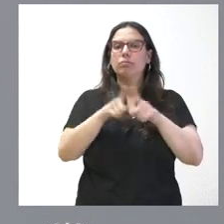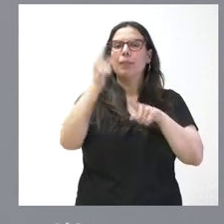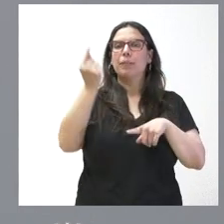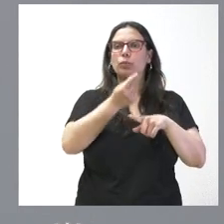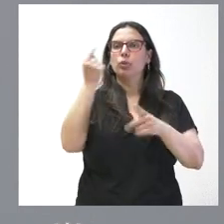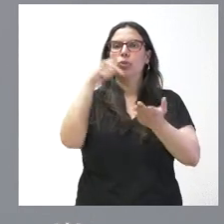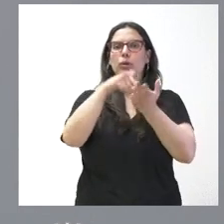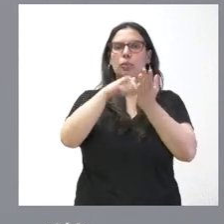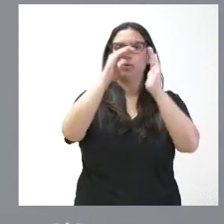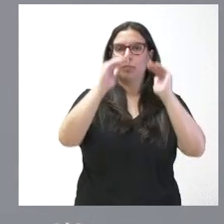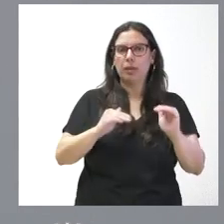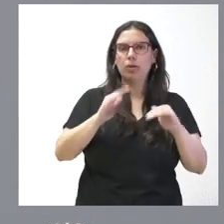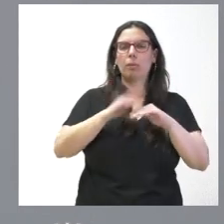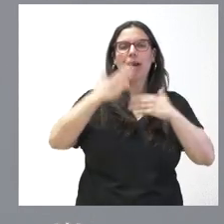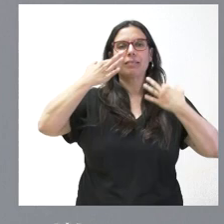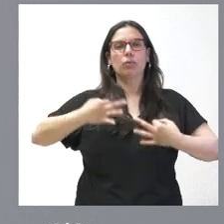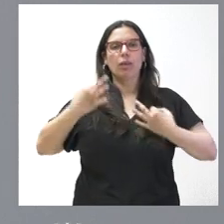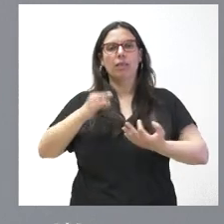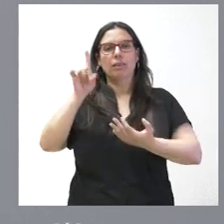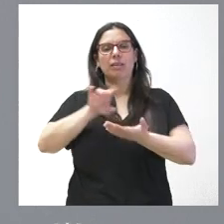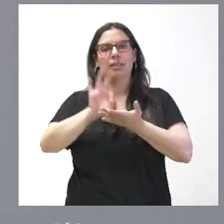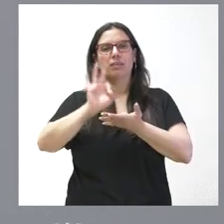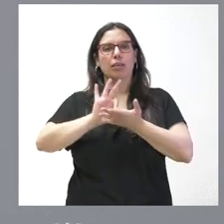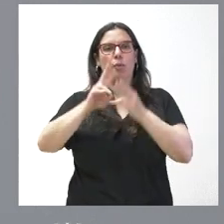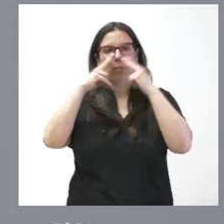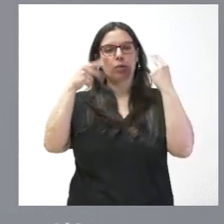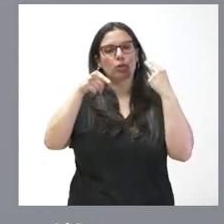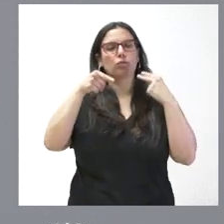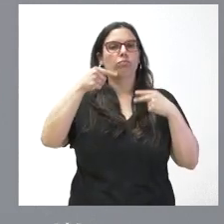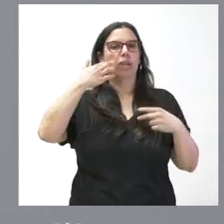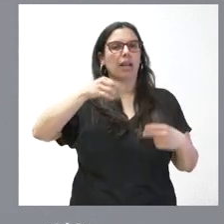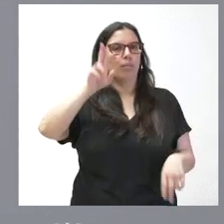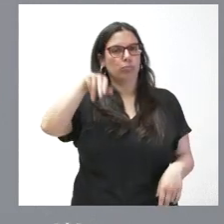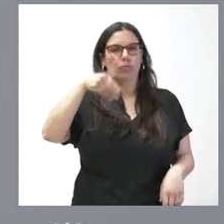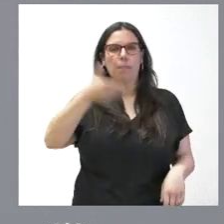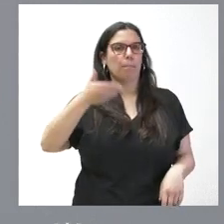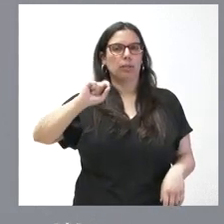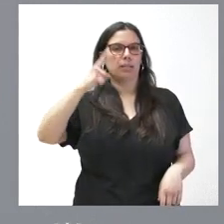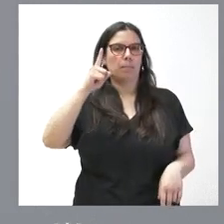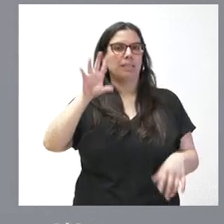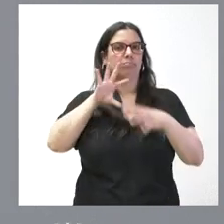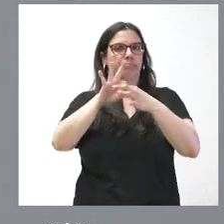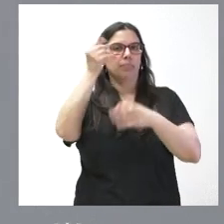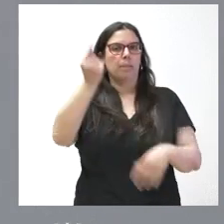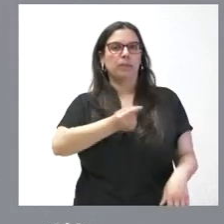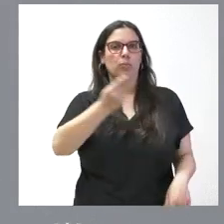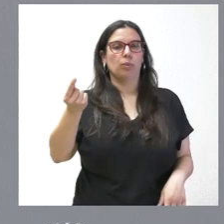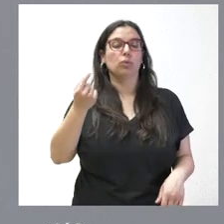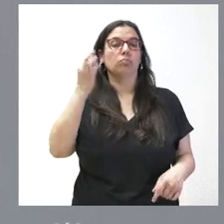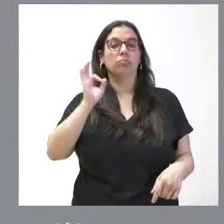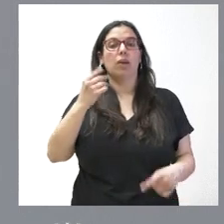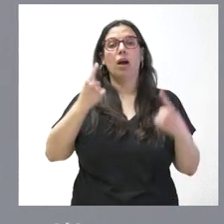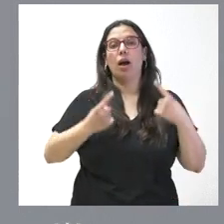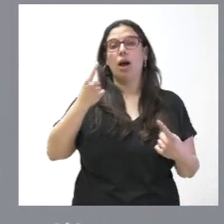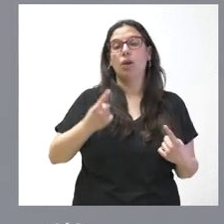y que garantiza los servicios públicos y a mí me parecía que esto es lo importante de este presupuesto es verdad que hay quien nos plantea un